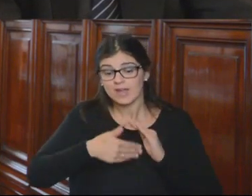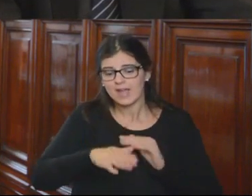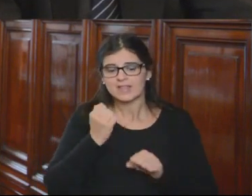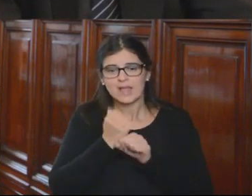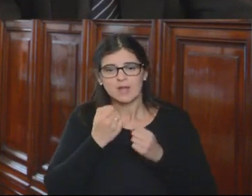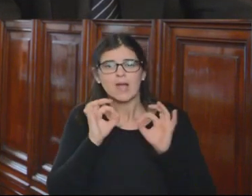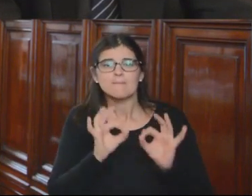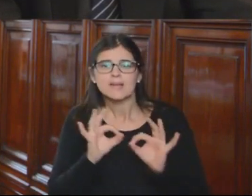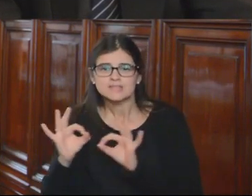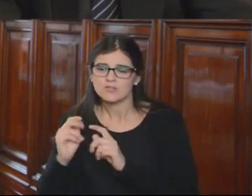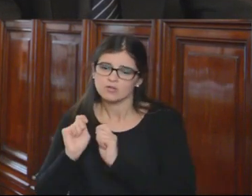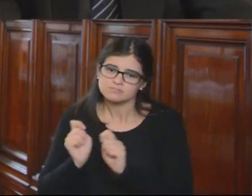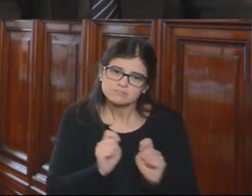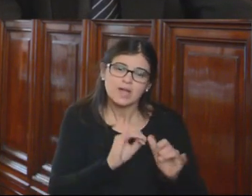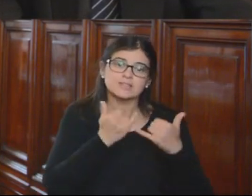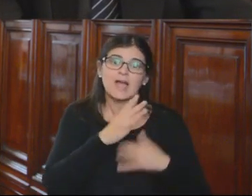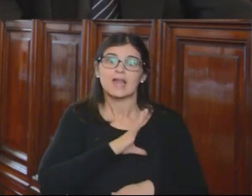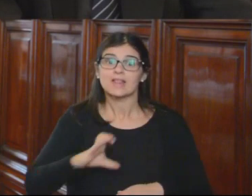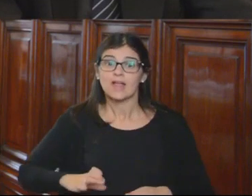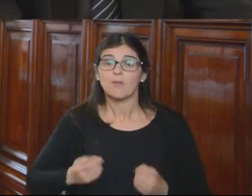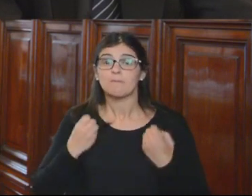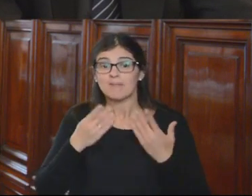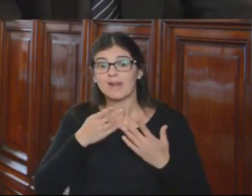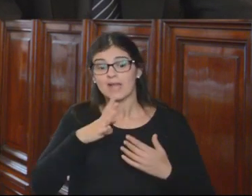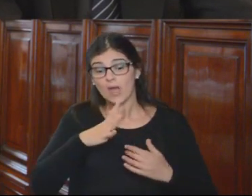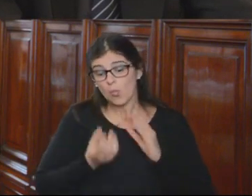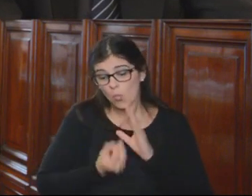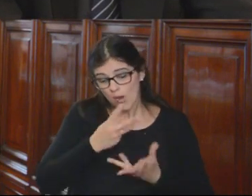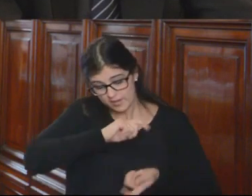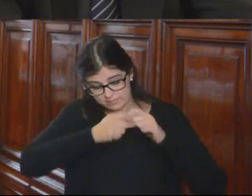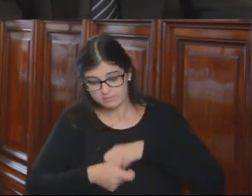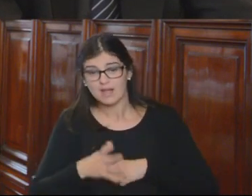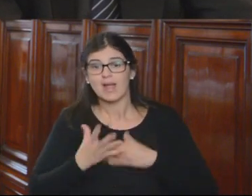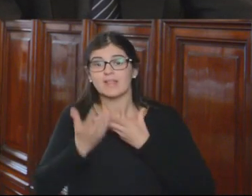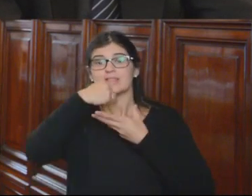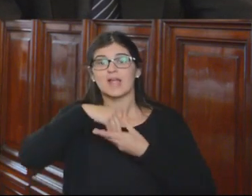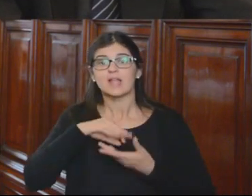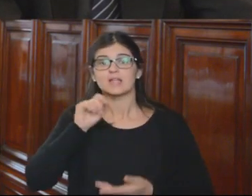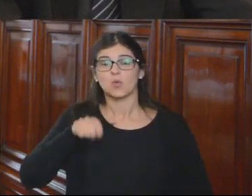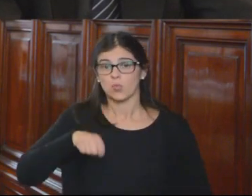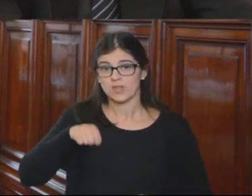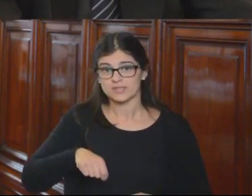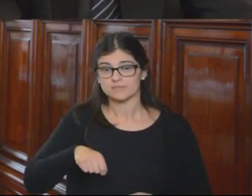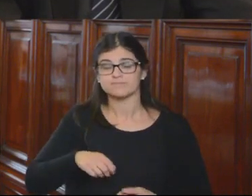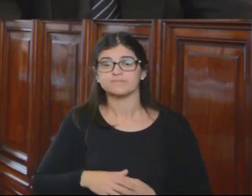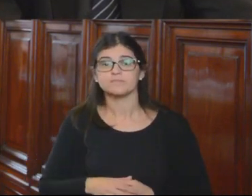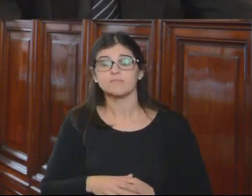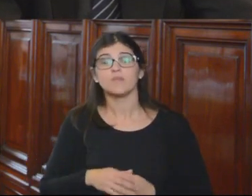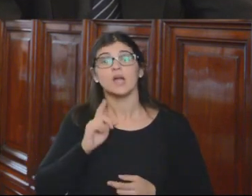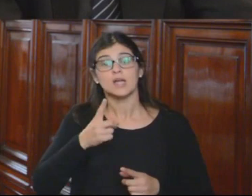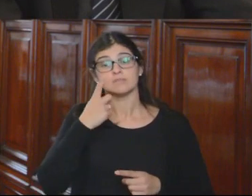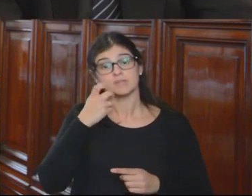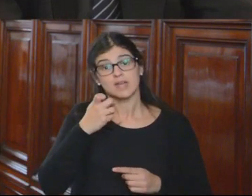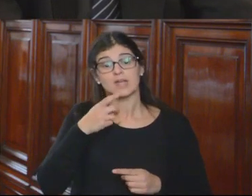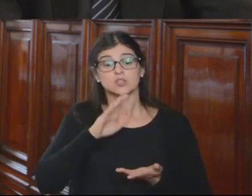específicas al Estado para que exista una reforma integral al sistema de justicia. Cabe señalar